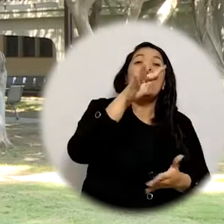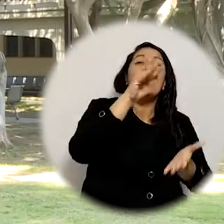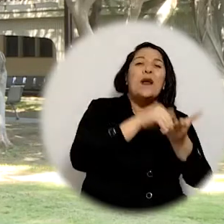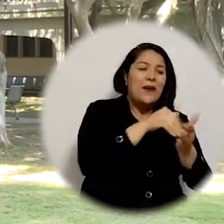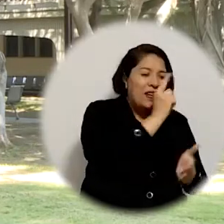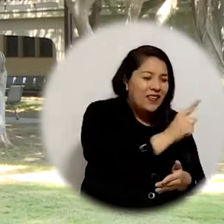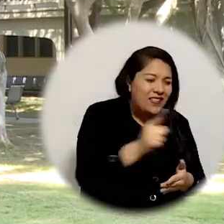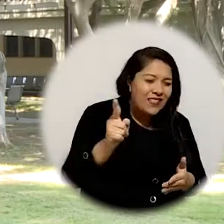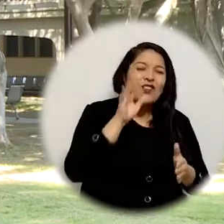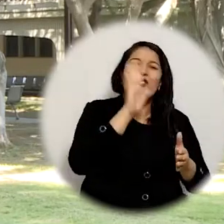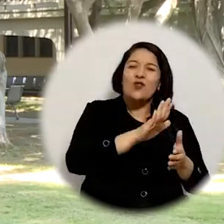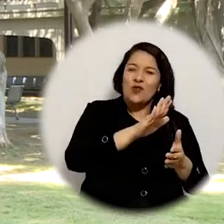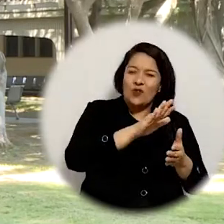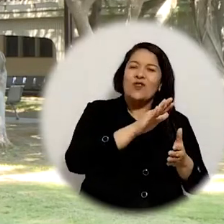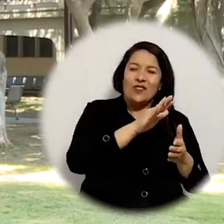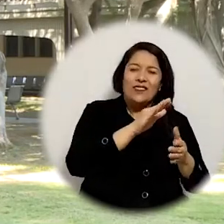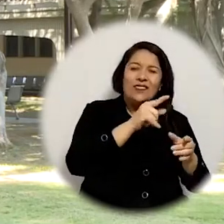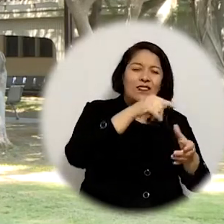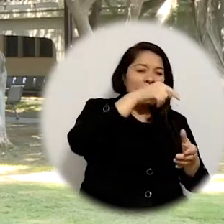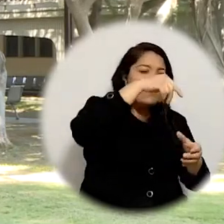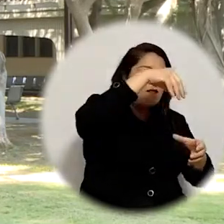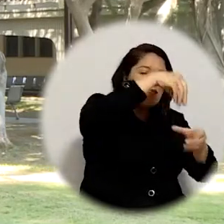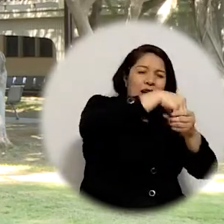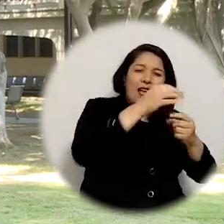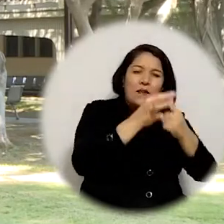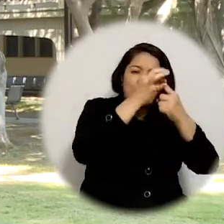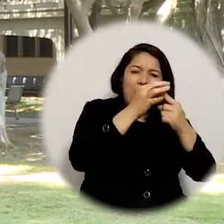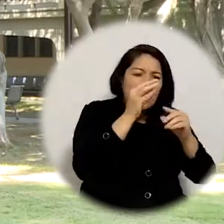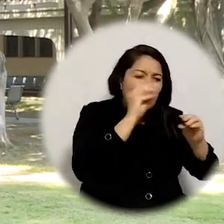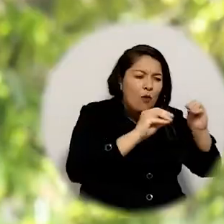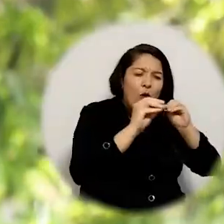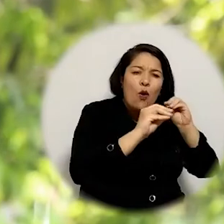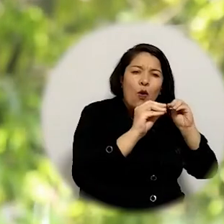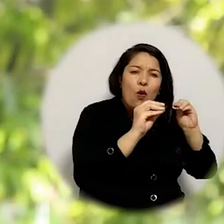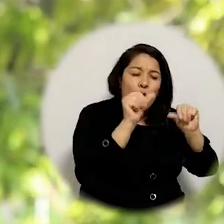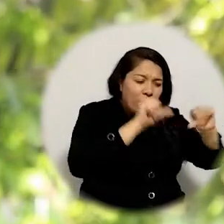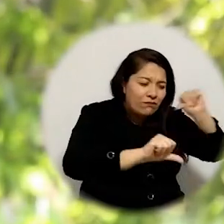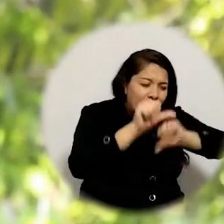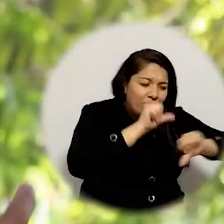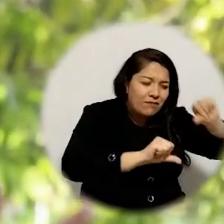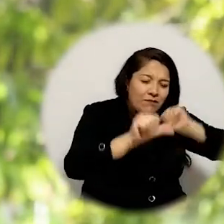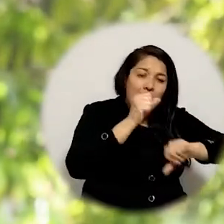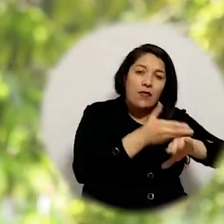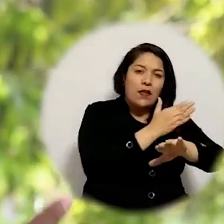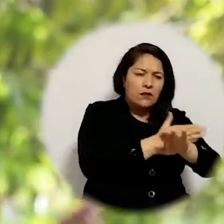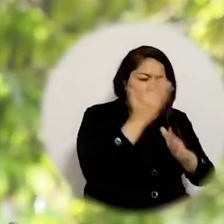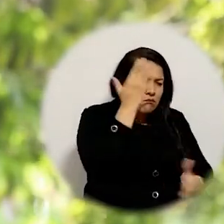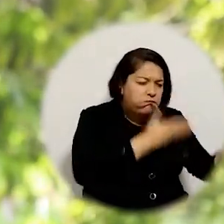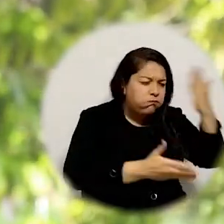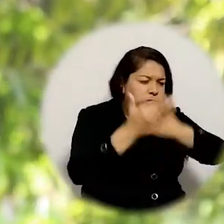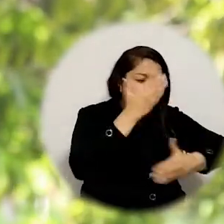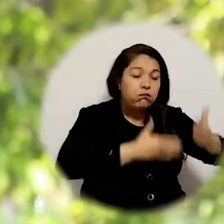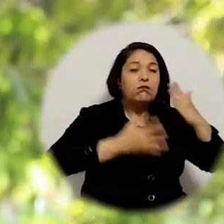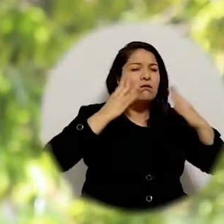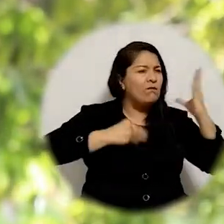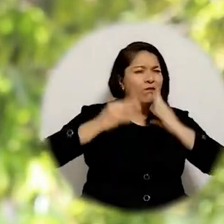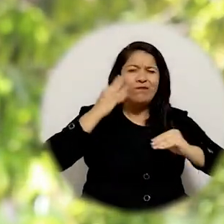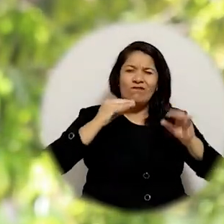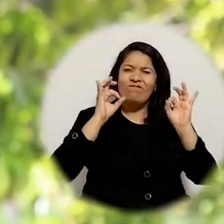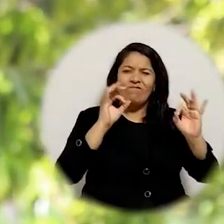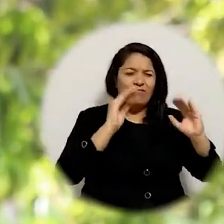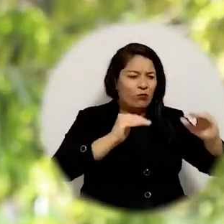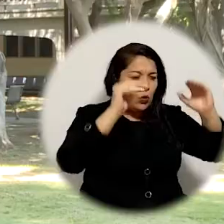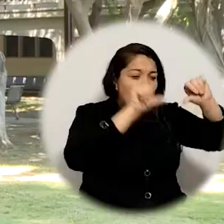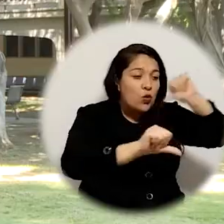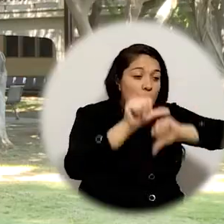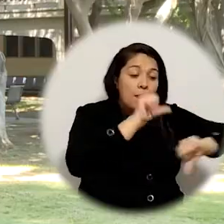.000 frascos de 500 mililitros de gel hospitalario que contienen una fórmula diseñada organizada, planeada y testeada por personal